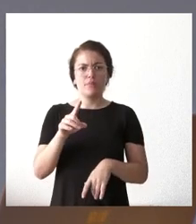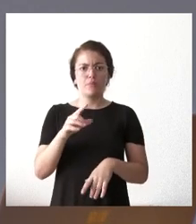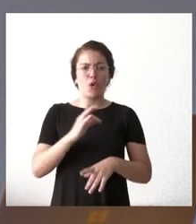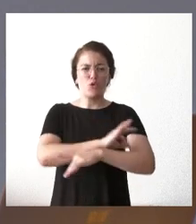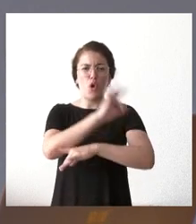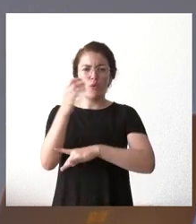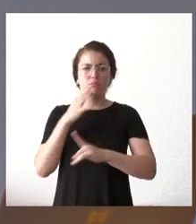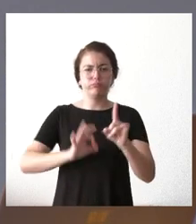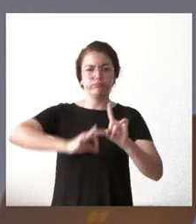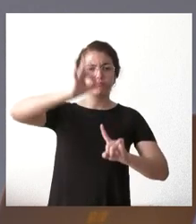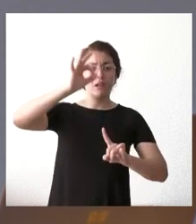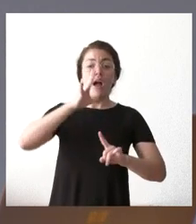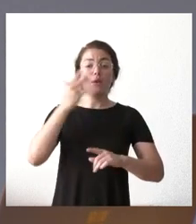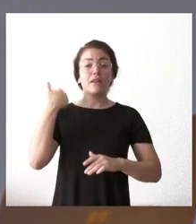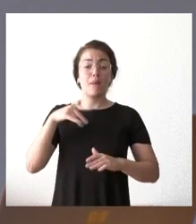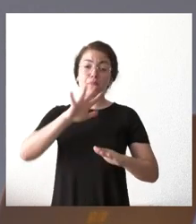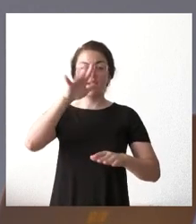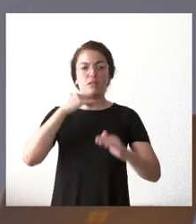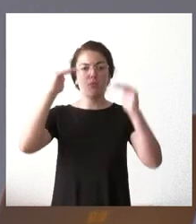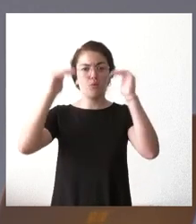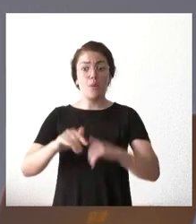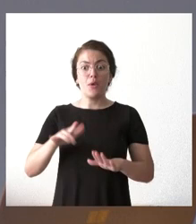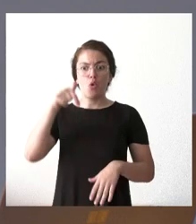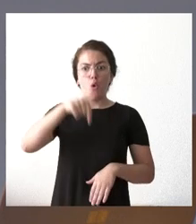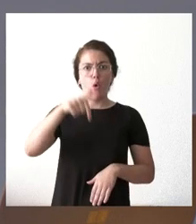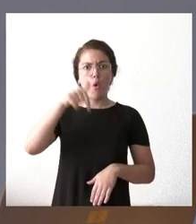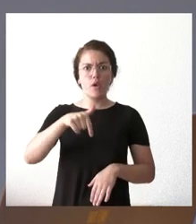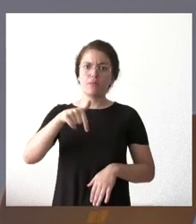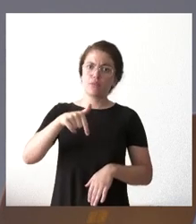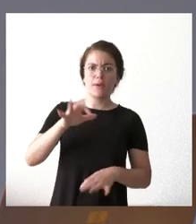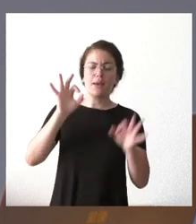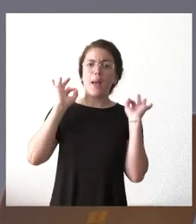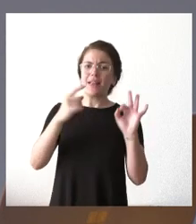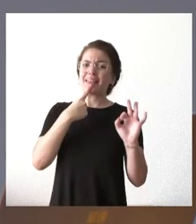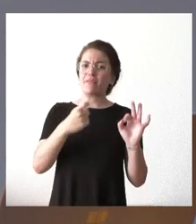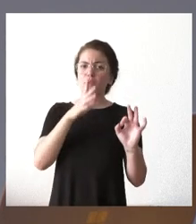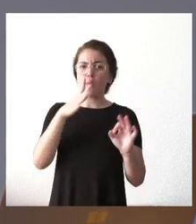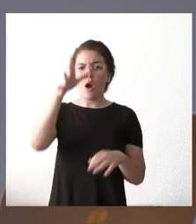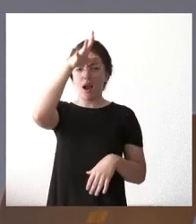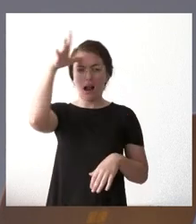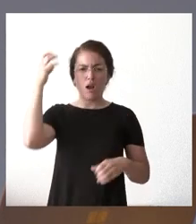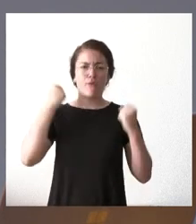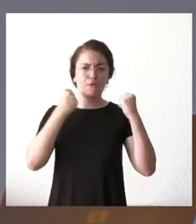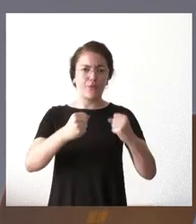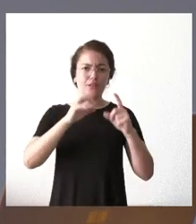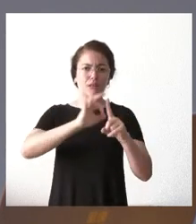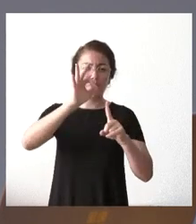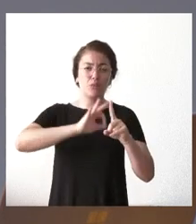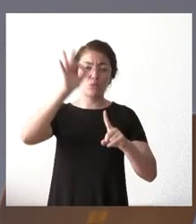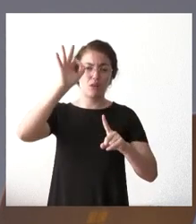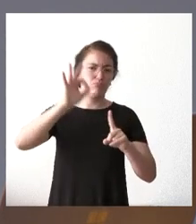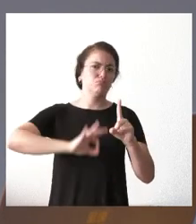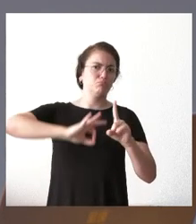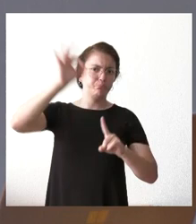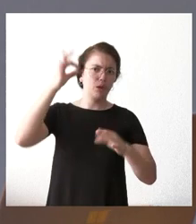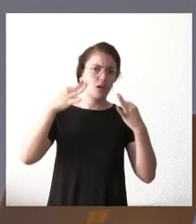día. Ahora empiezan ya a bajar, pero hoy, por ejemplo, es un día especialmente complicado, con mucho calor y con temperaturas muy por encima de lo habitual